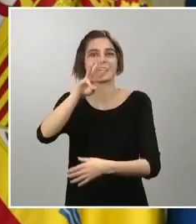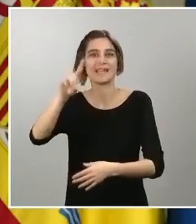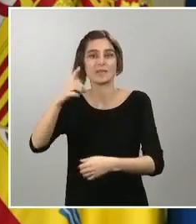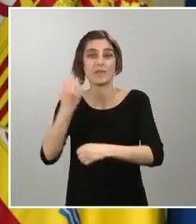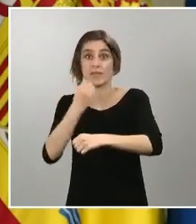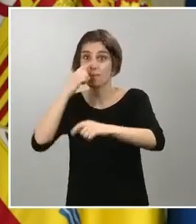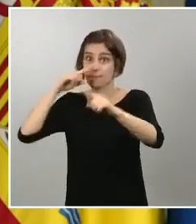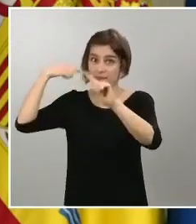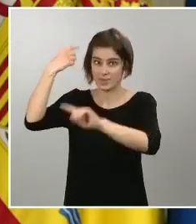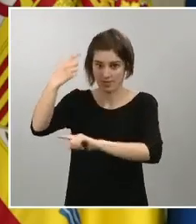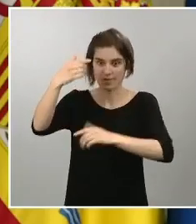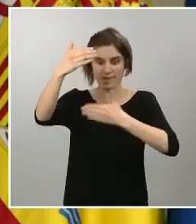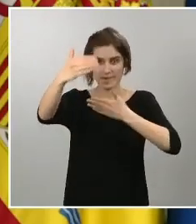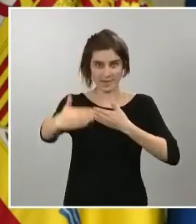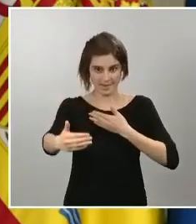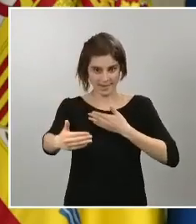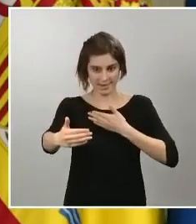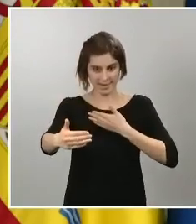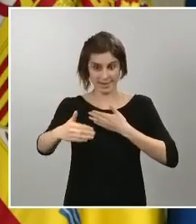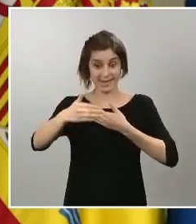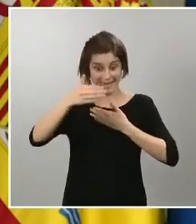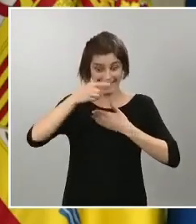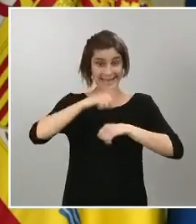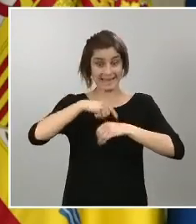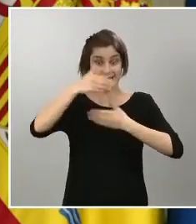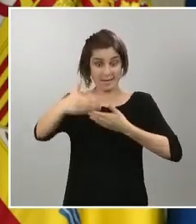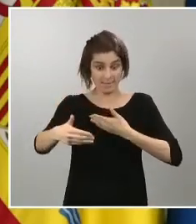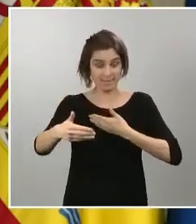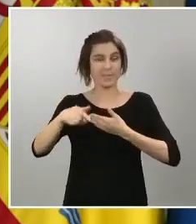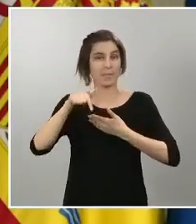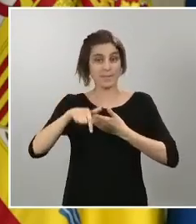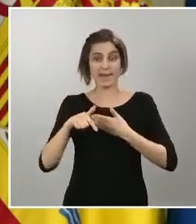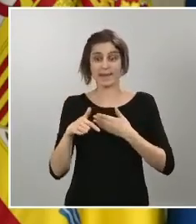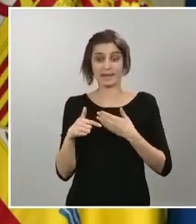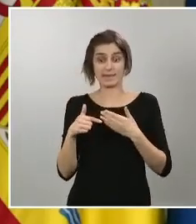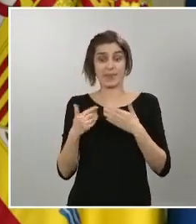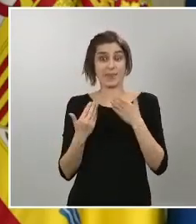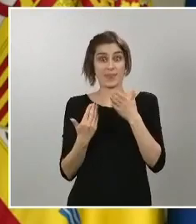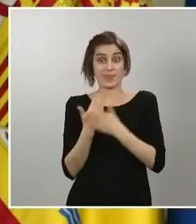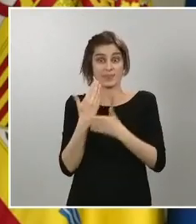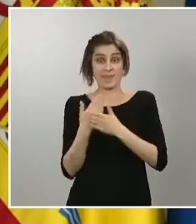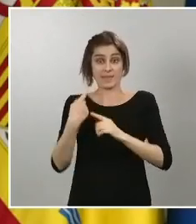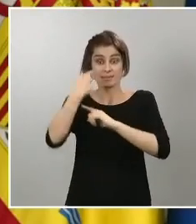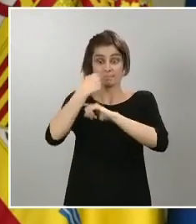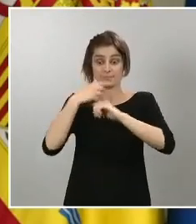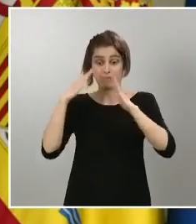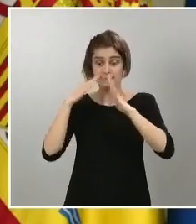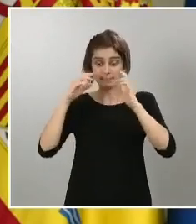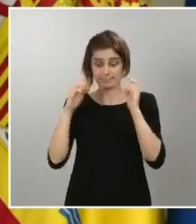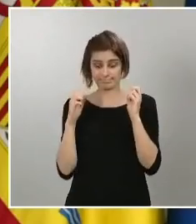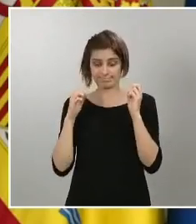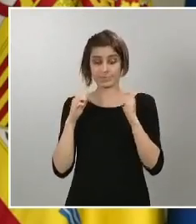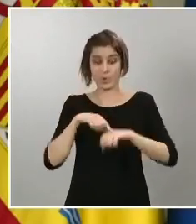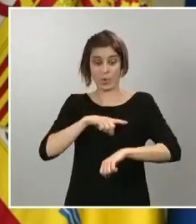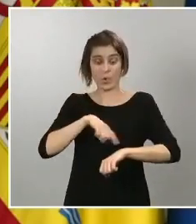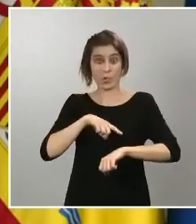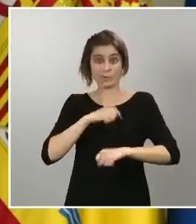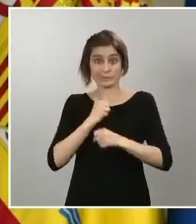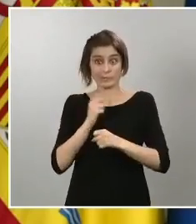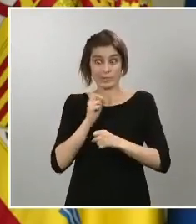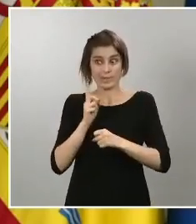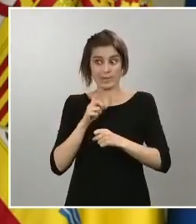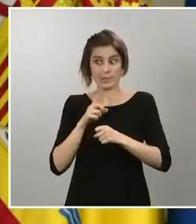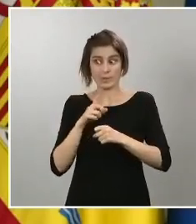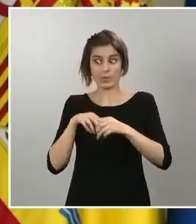para recuperar esas horas laborales por tanto la premisa está en que mañana todos y todas nos quedemos en casa